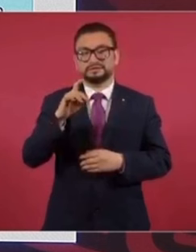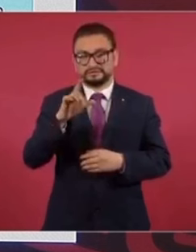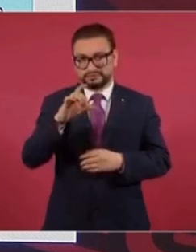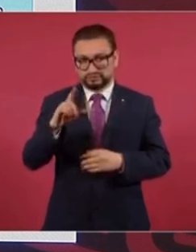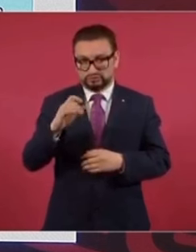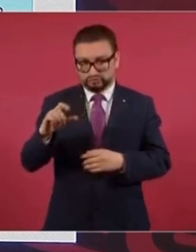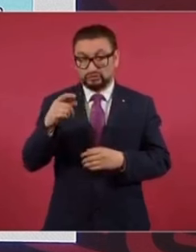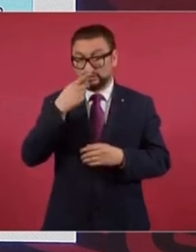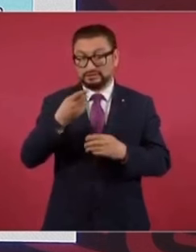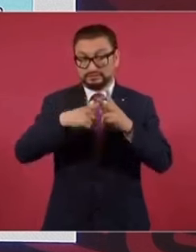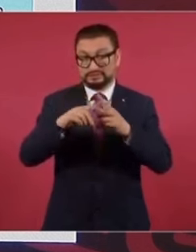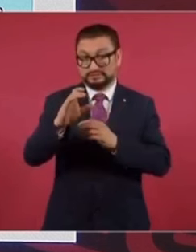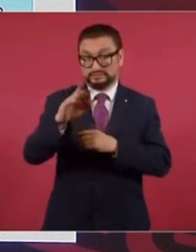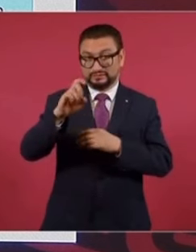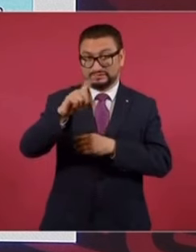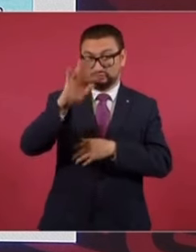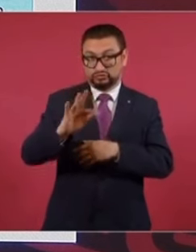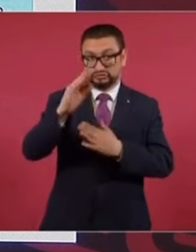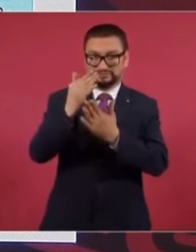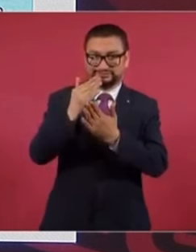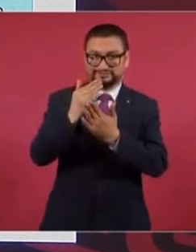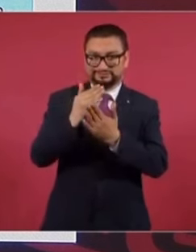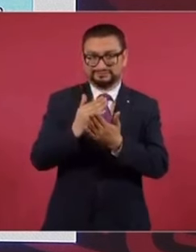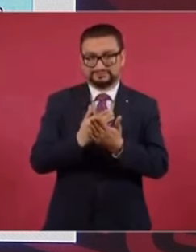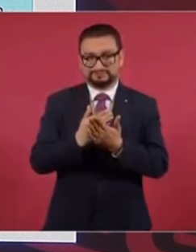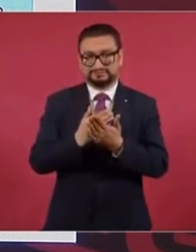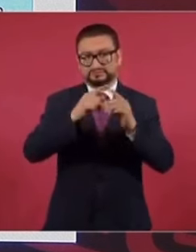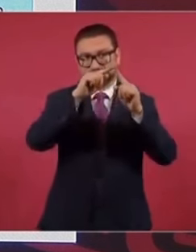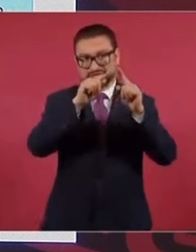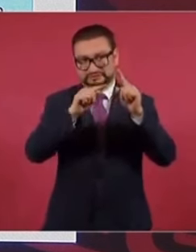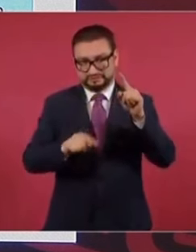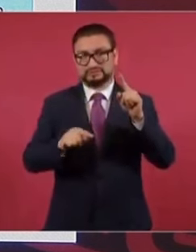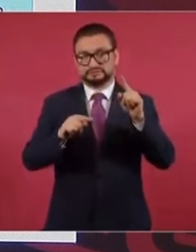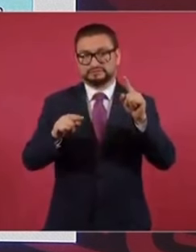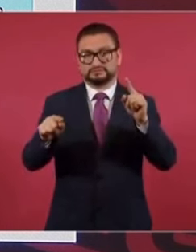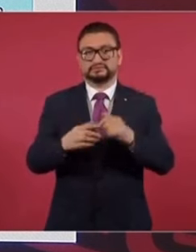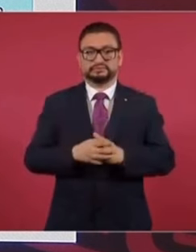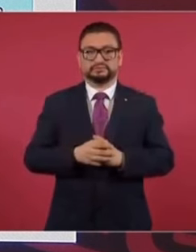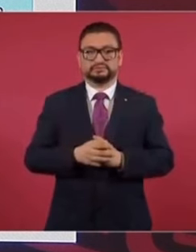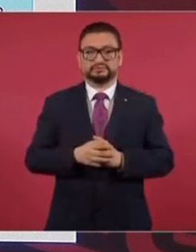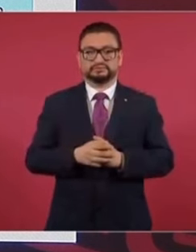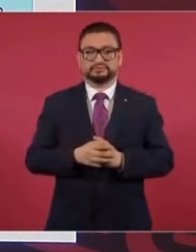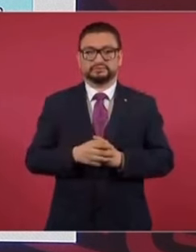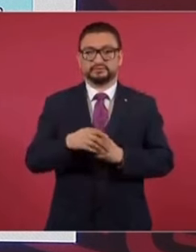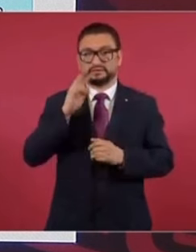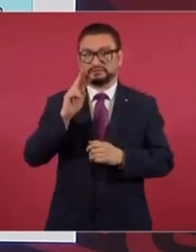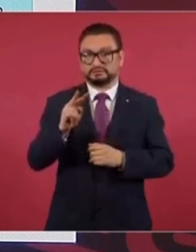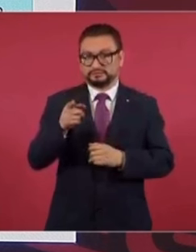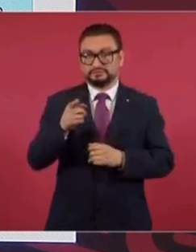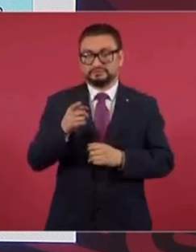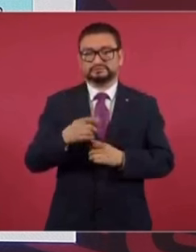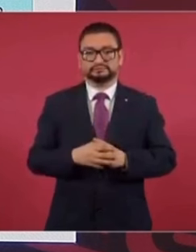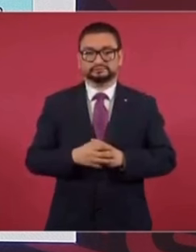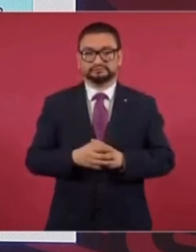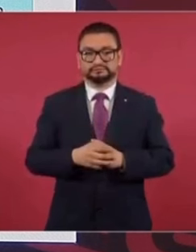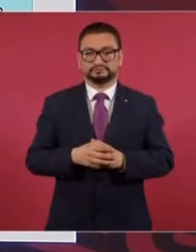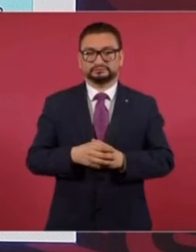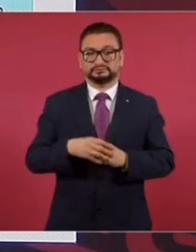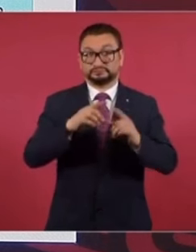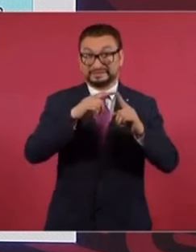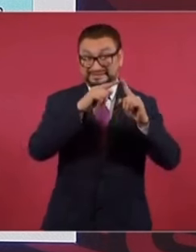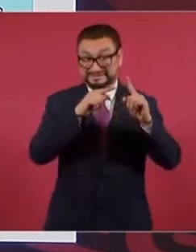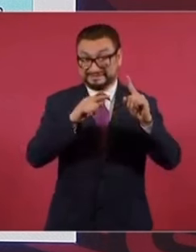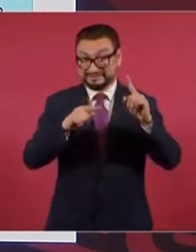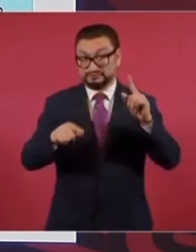y la Comisión Federal de tener el 100 empieza a caer, se empieza a caer, se empieza a caer, hasta aquí. De seguir esta